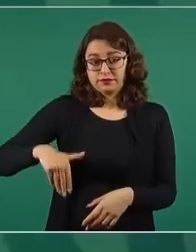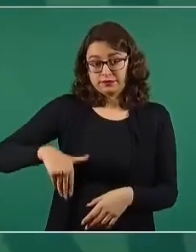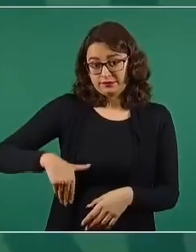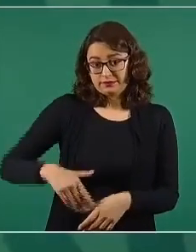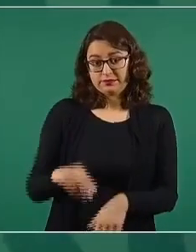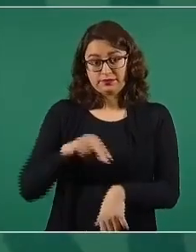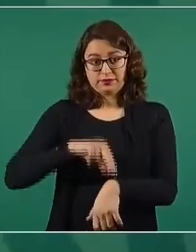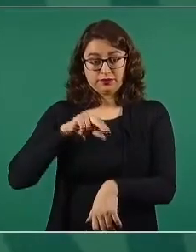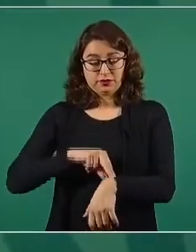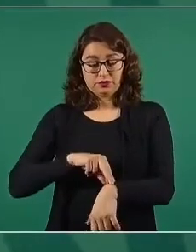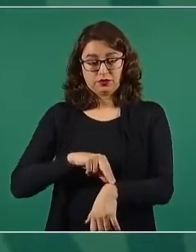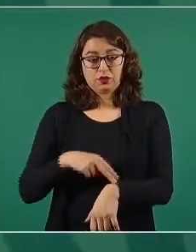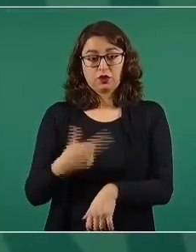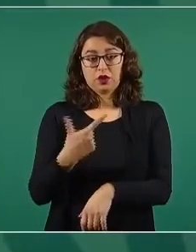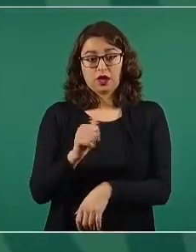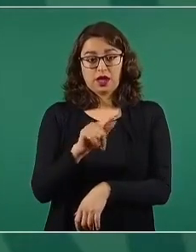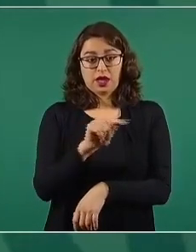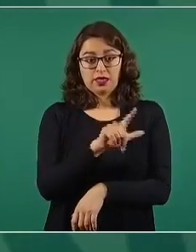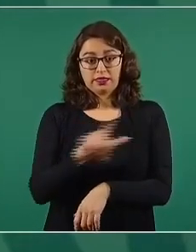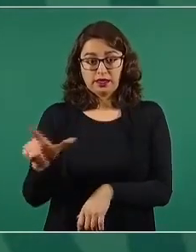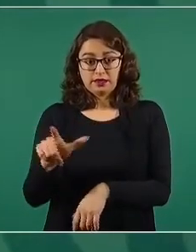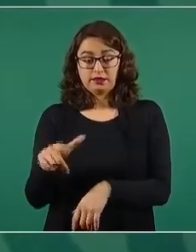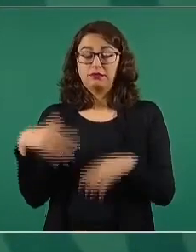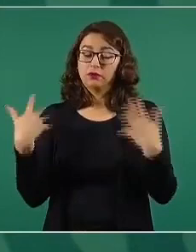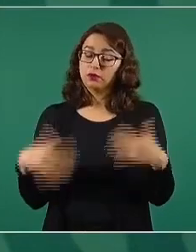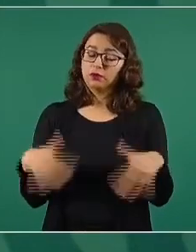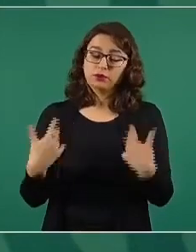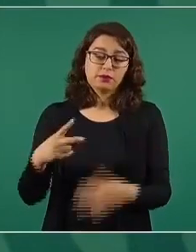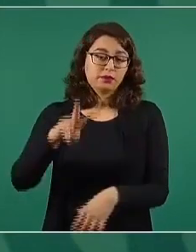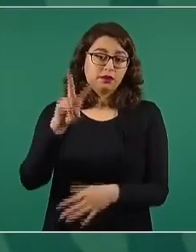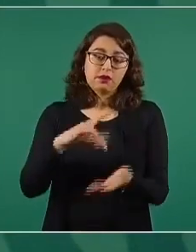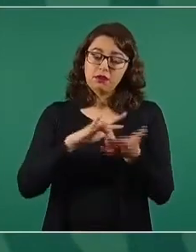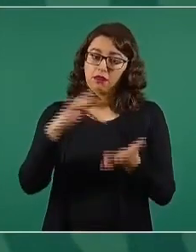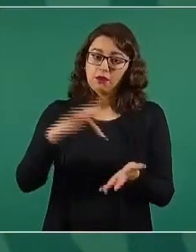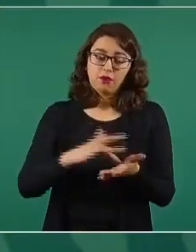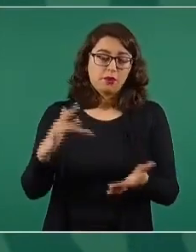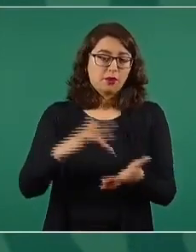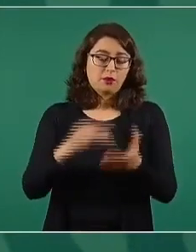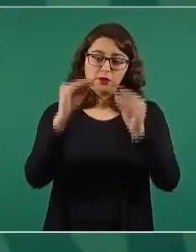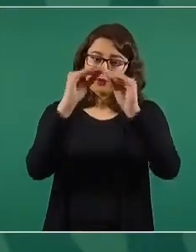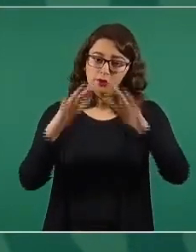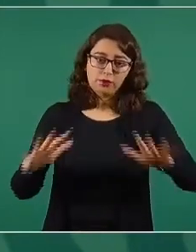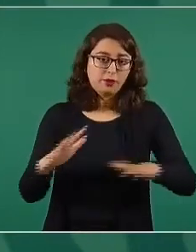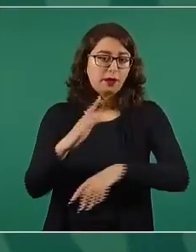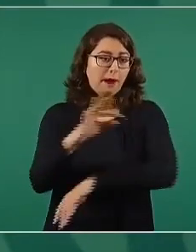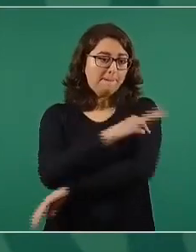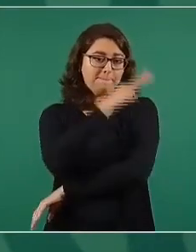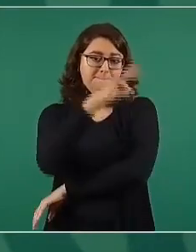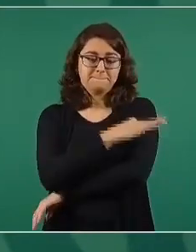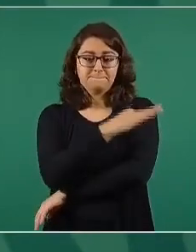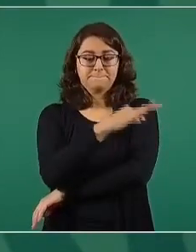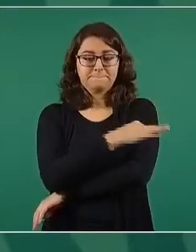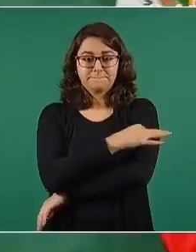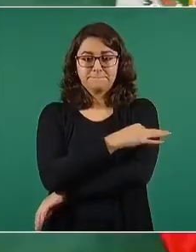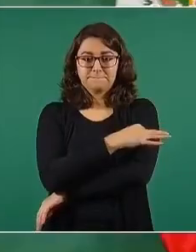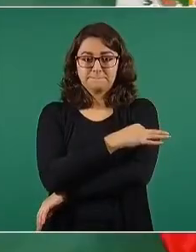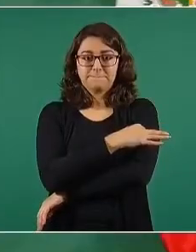Ahora sí que bendita vacuna, que se tuvo